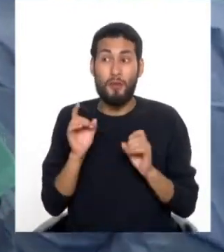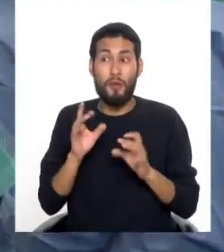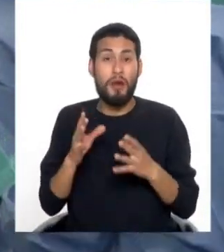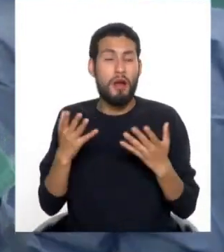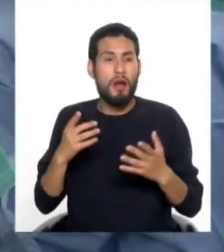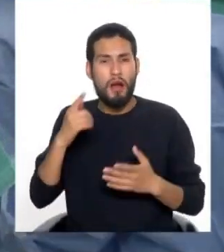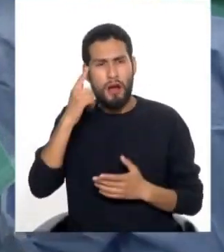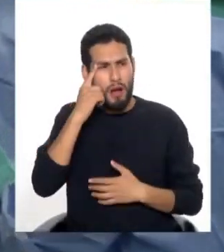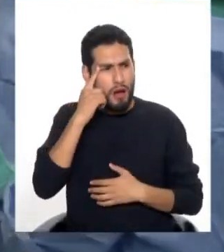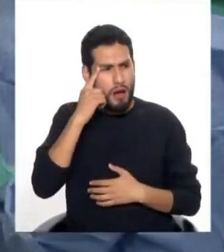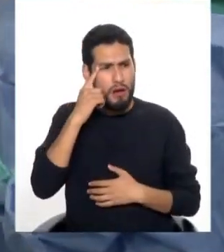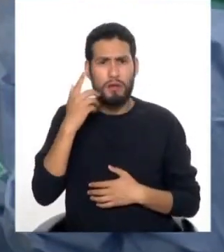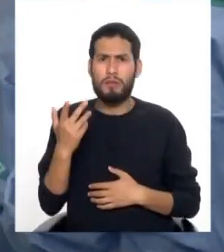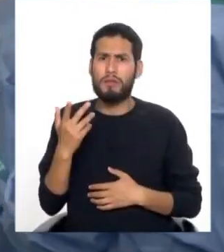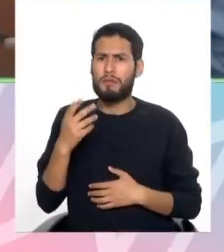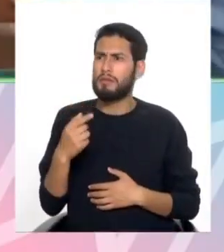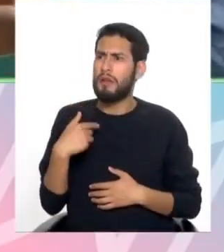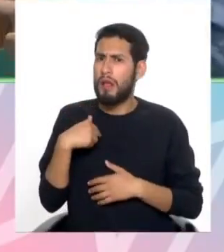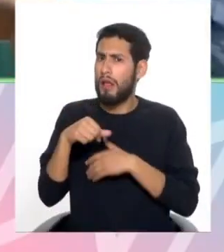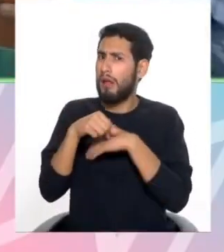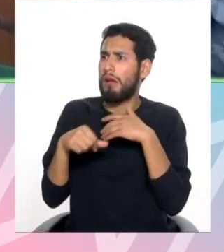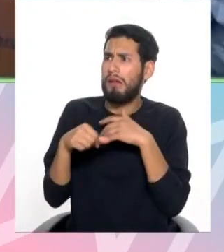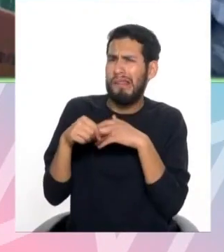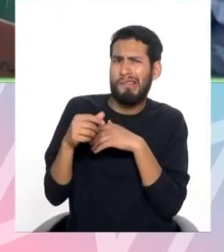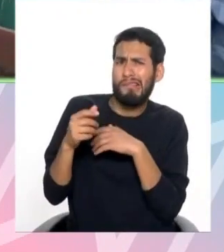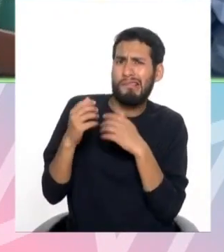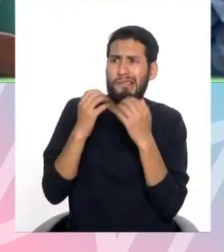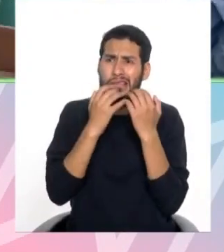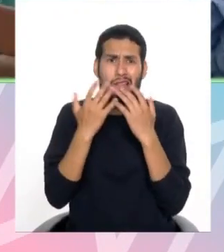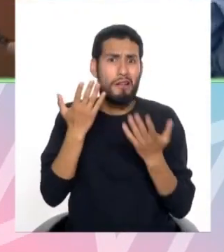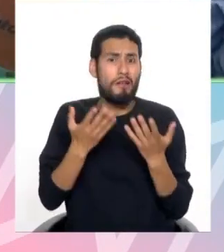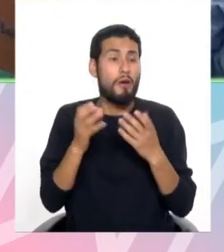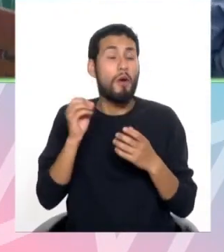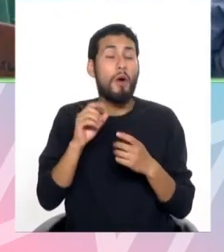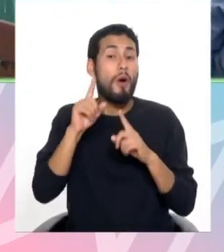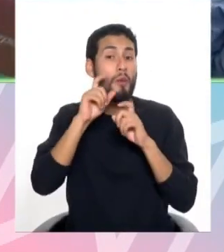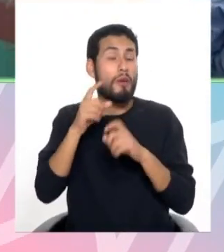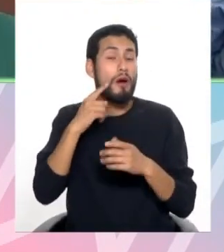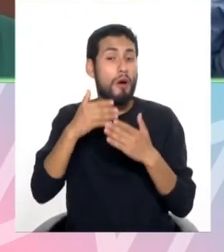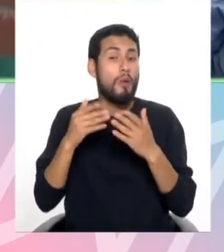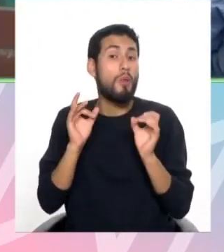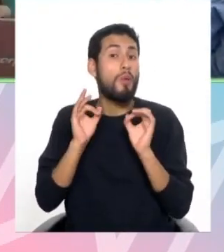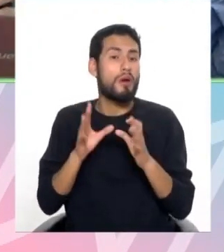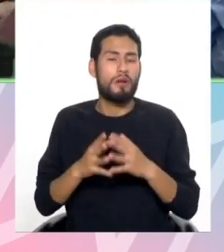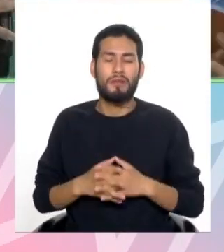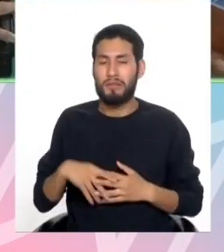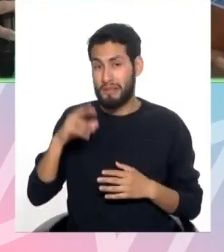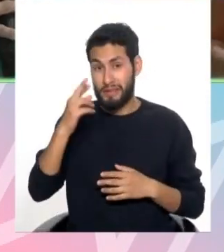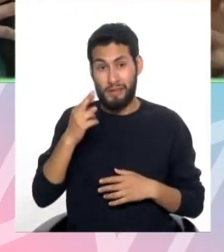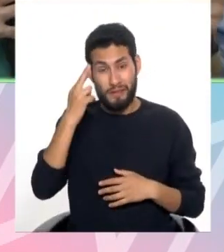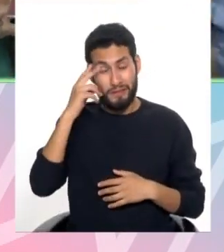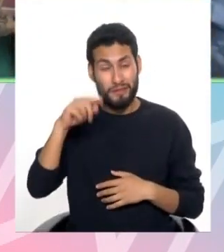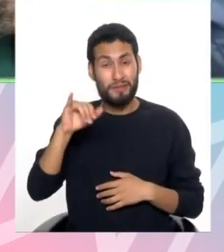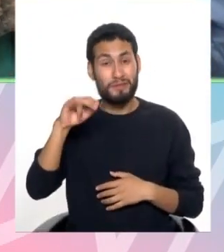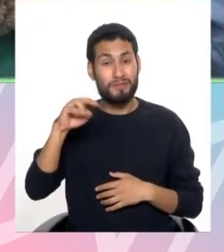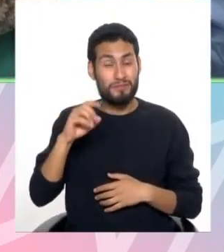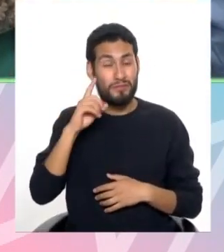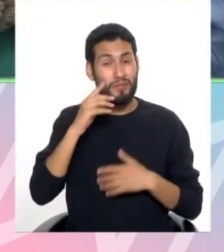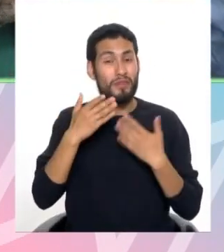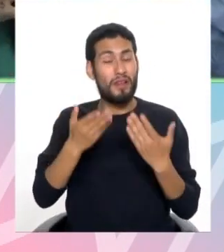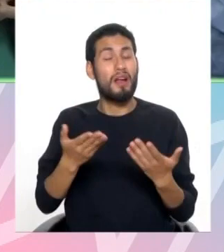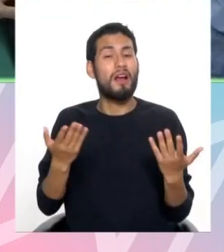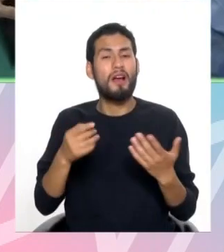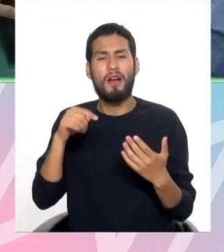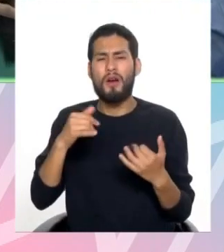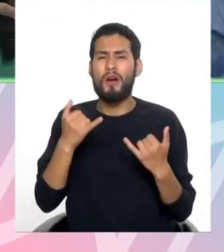pensando de pronto en hacerse una intervención o de pronto aquellos que quieran tener una consulta de prevención. Por esa misma razón, el hino nos abre las puertas y nos